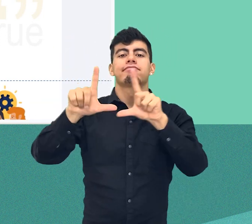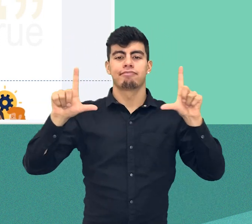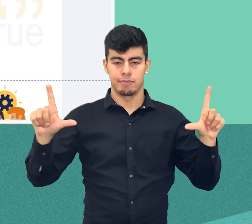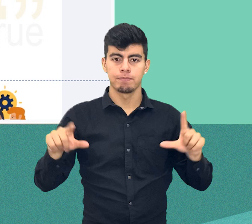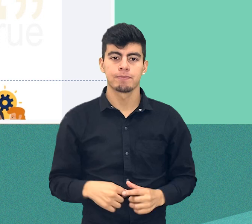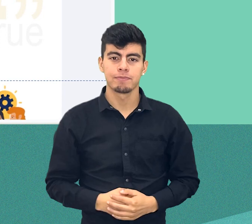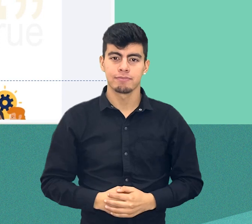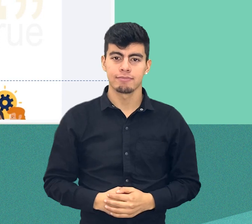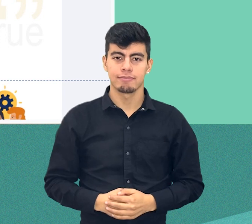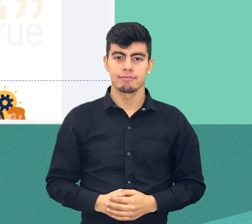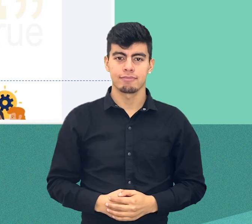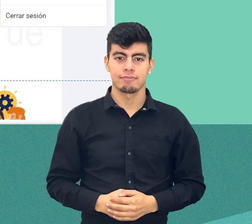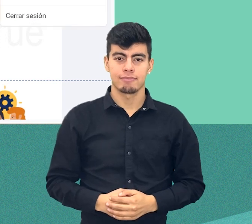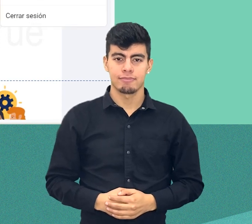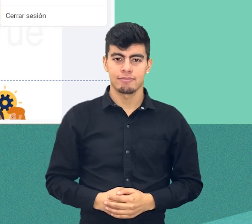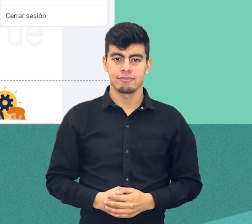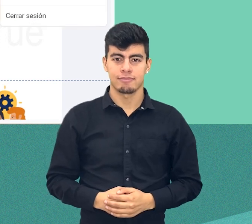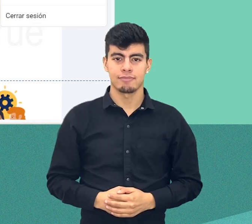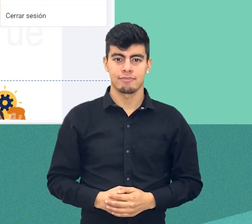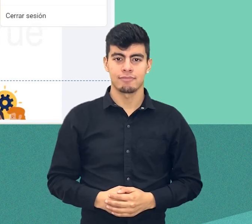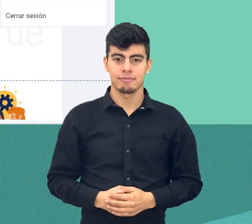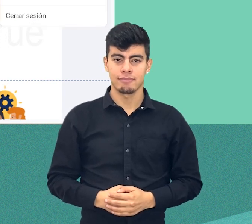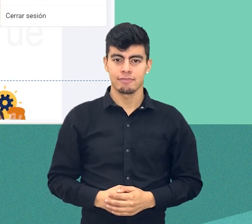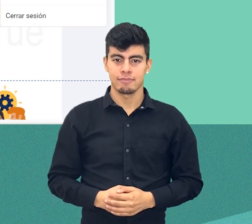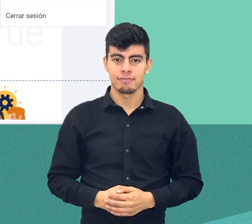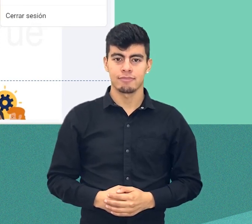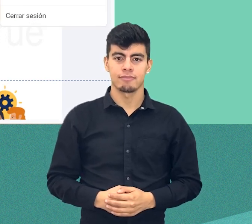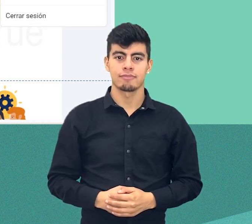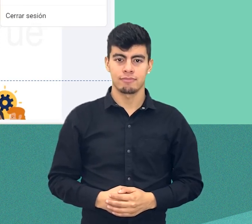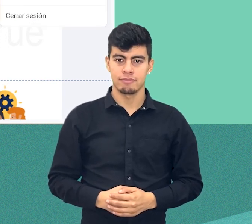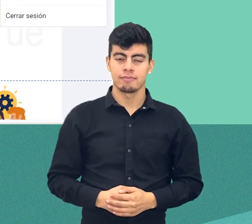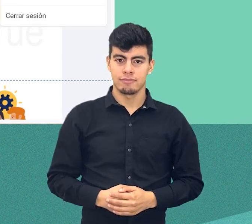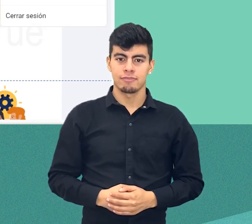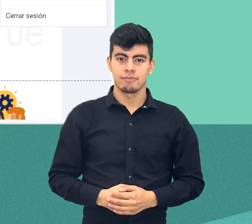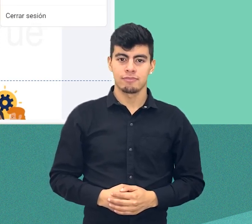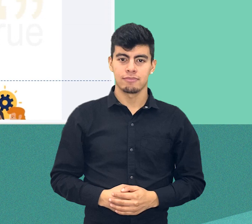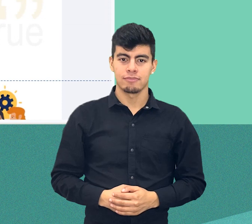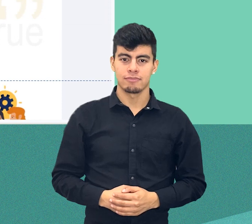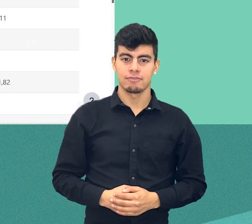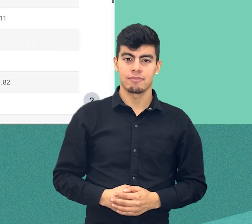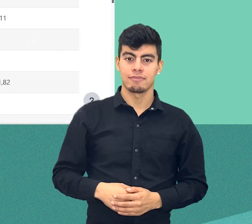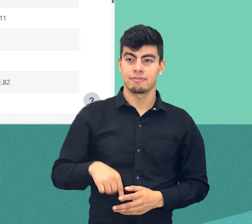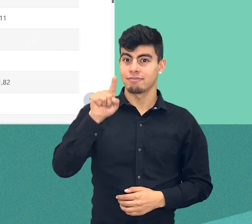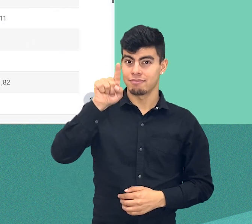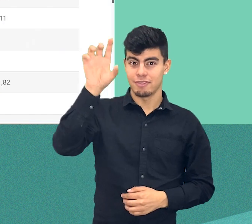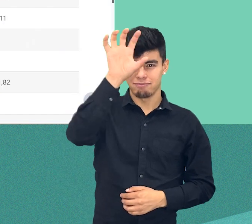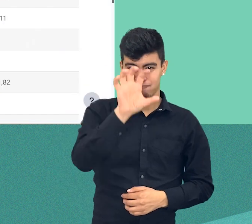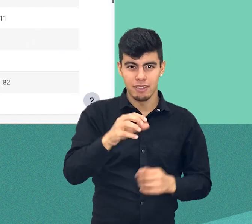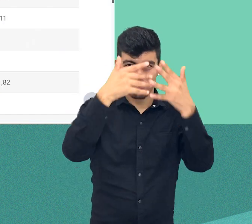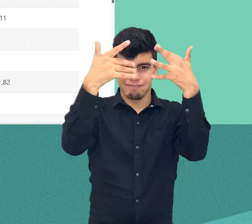plataforma en el menú de usuario. Hacemos clic para desplegar el menú y accedemos a la opción calificaciones.